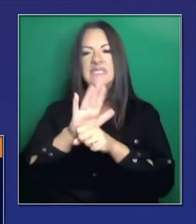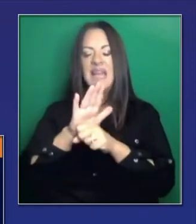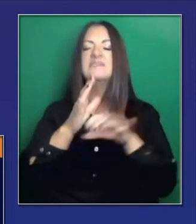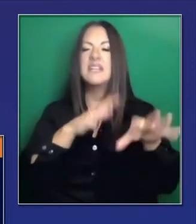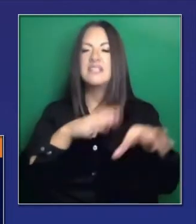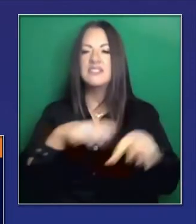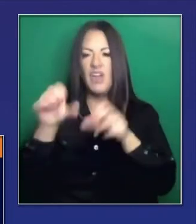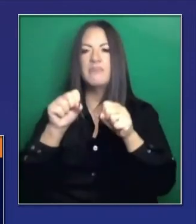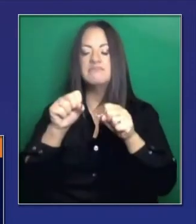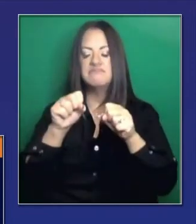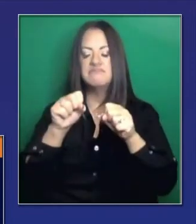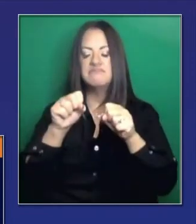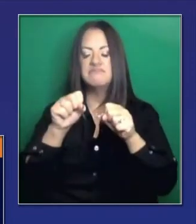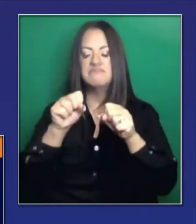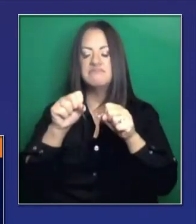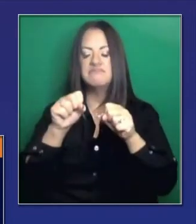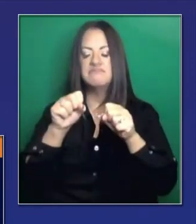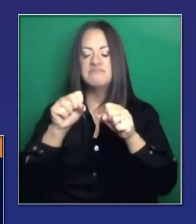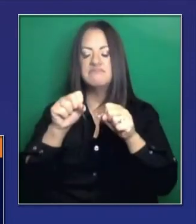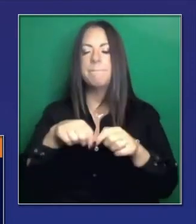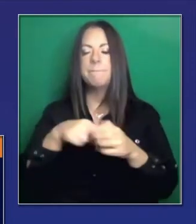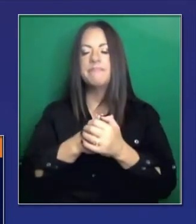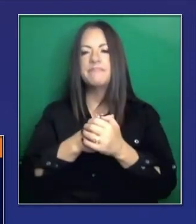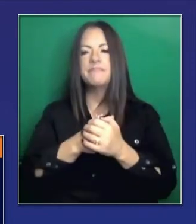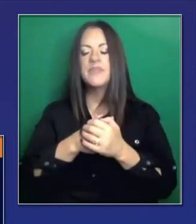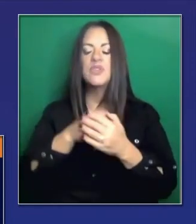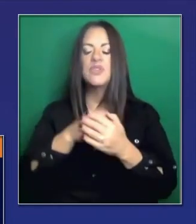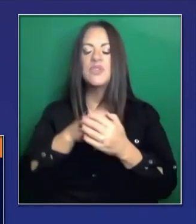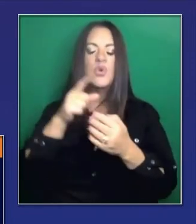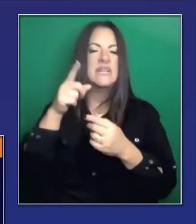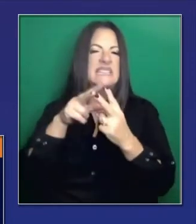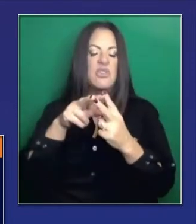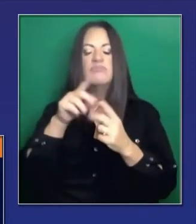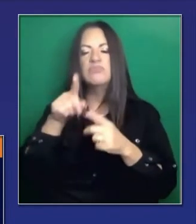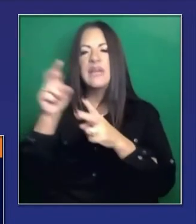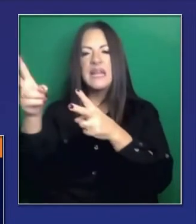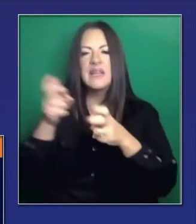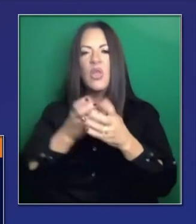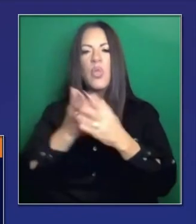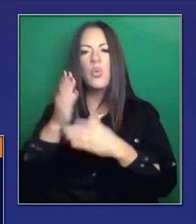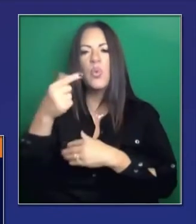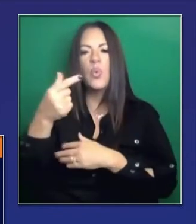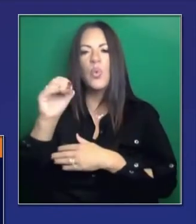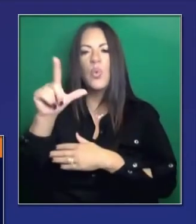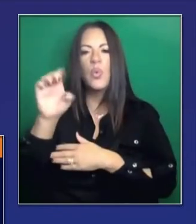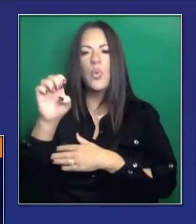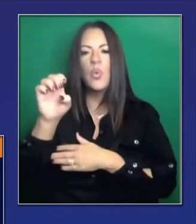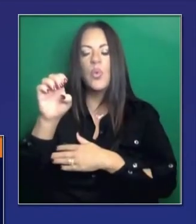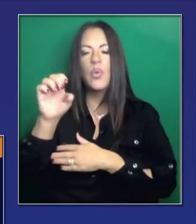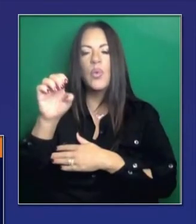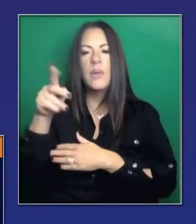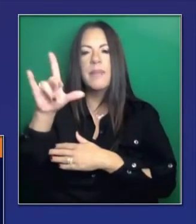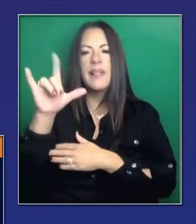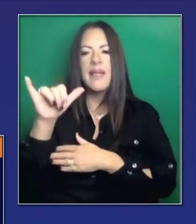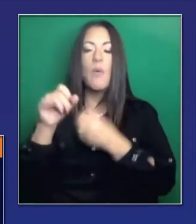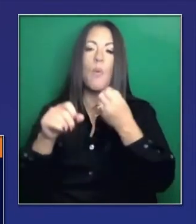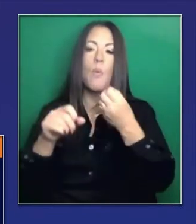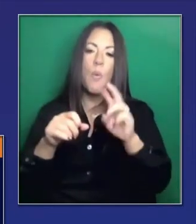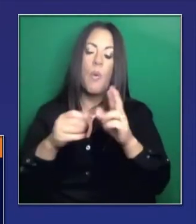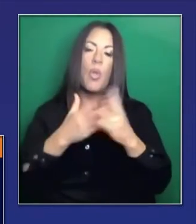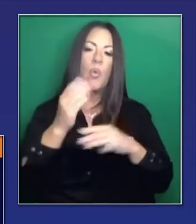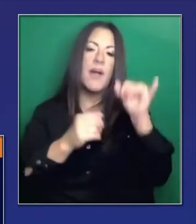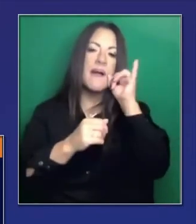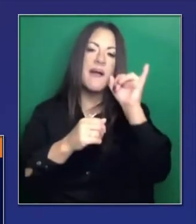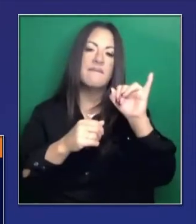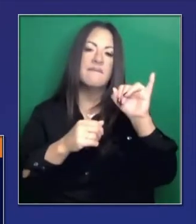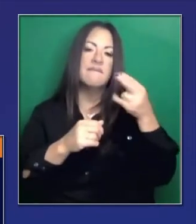instamos a usted que también la baje o descargue de su sitio para aplicaciones. De